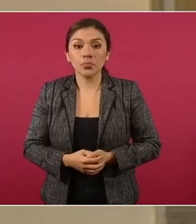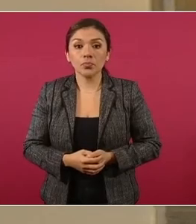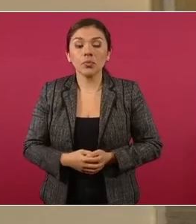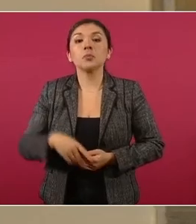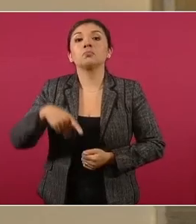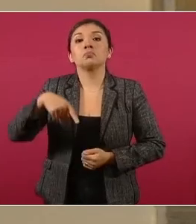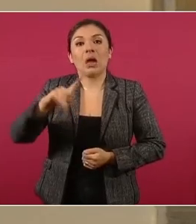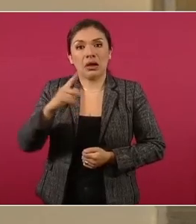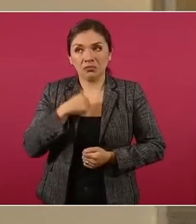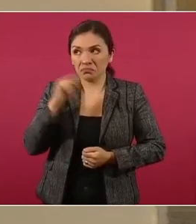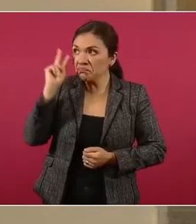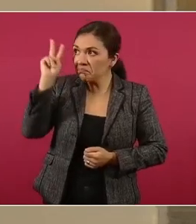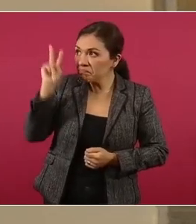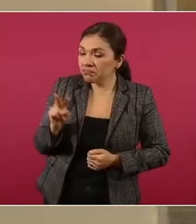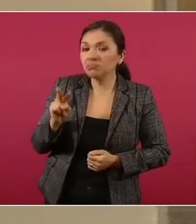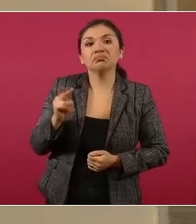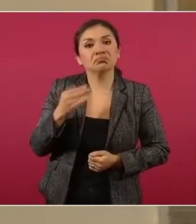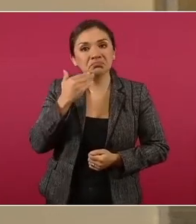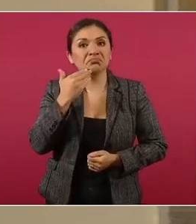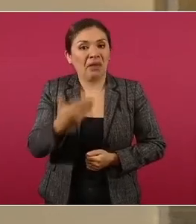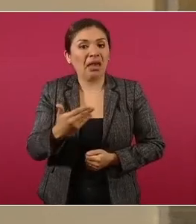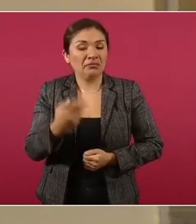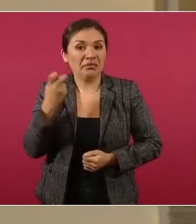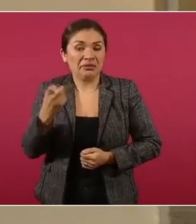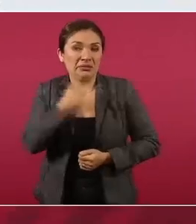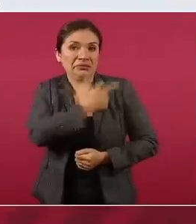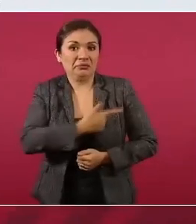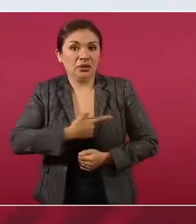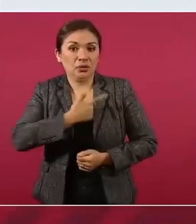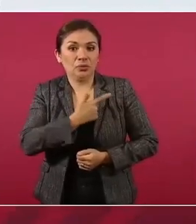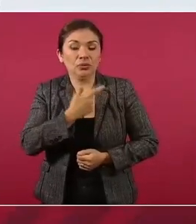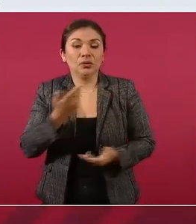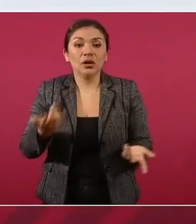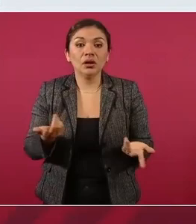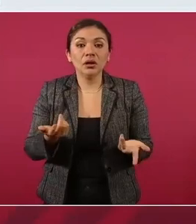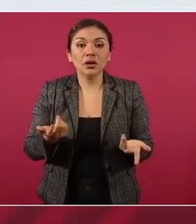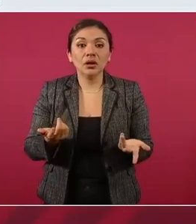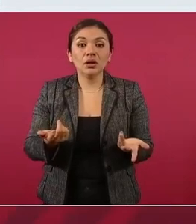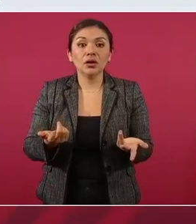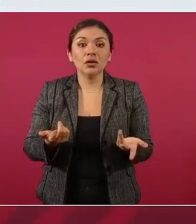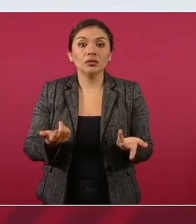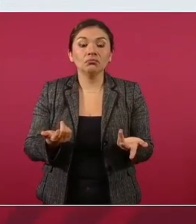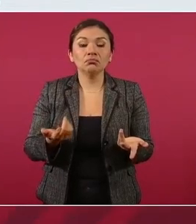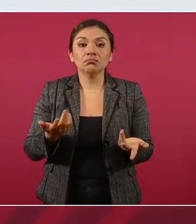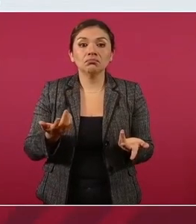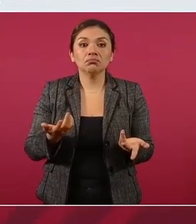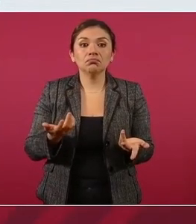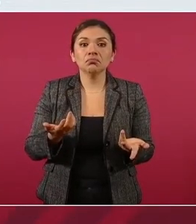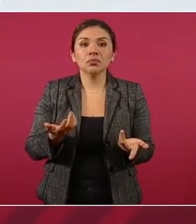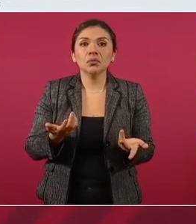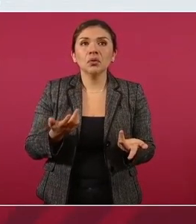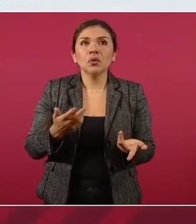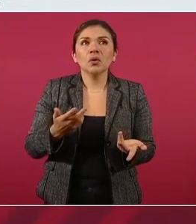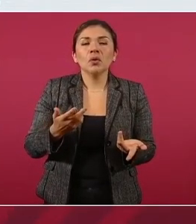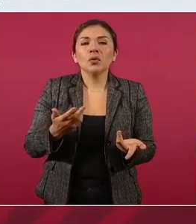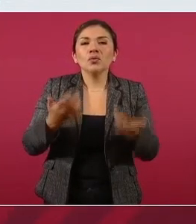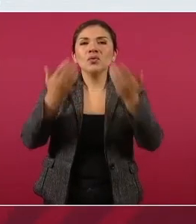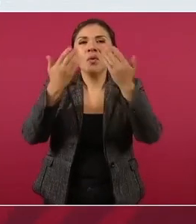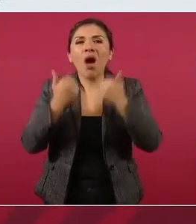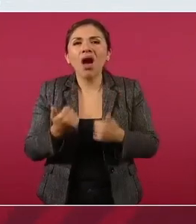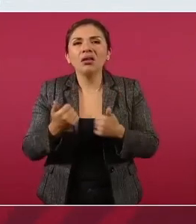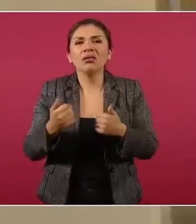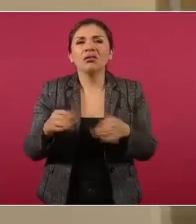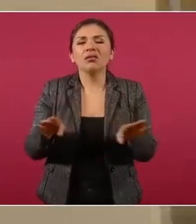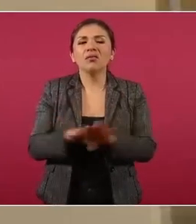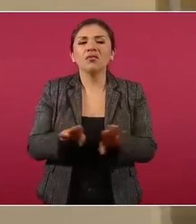yo celebro que no haya habido una